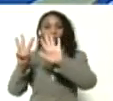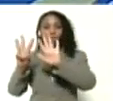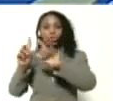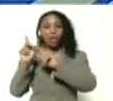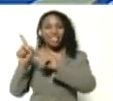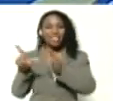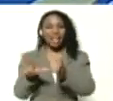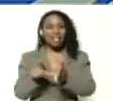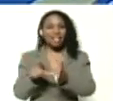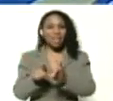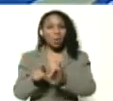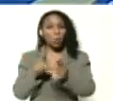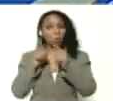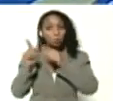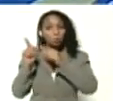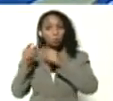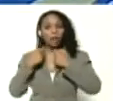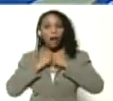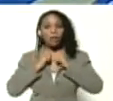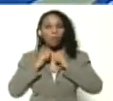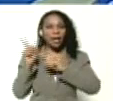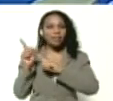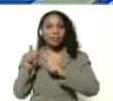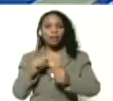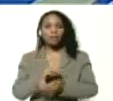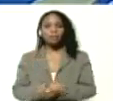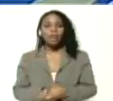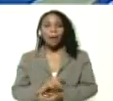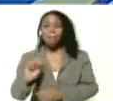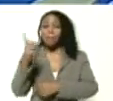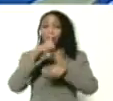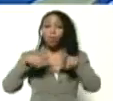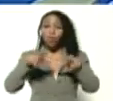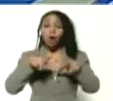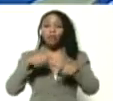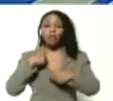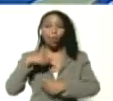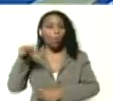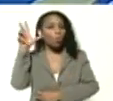liceo Aristóbulo fue el primer lugar donde yo escuché